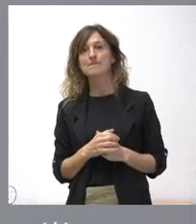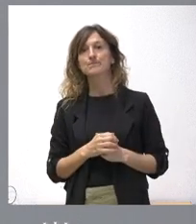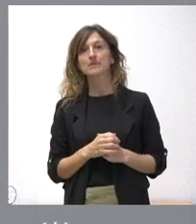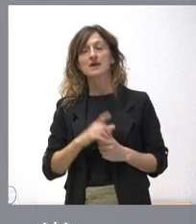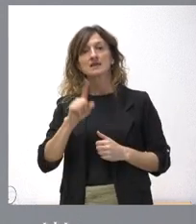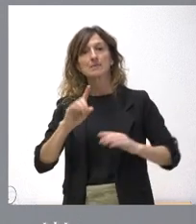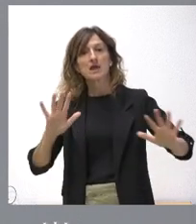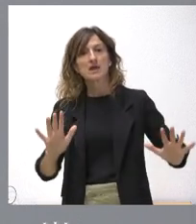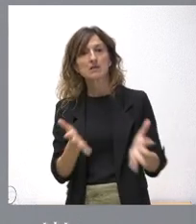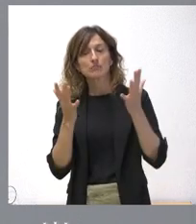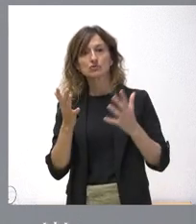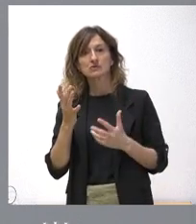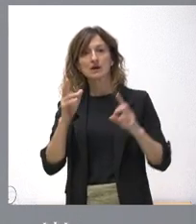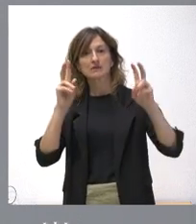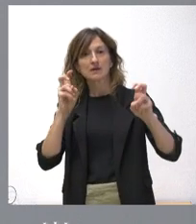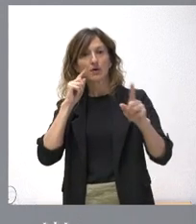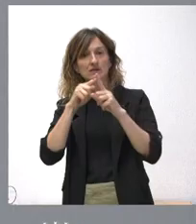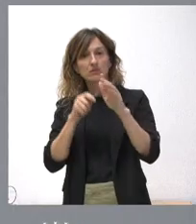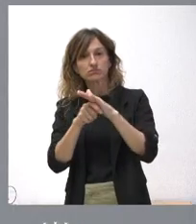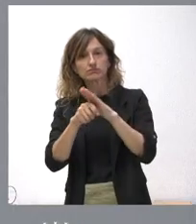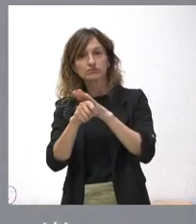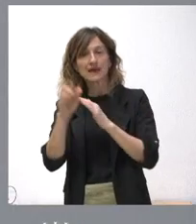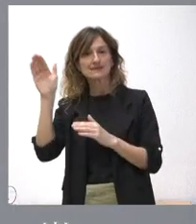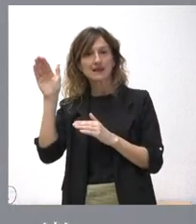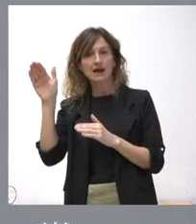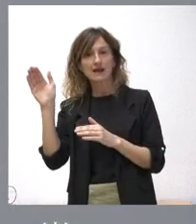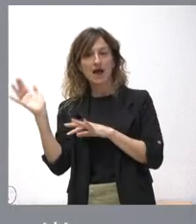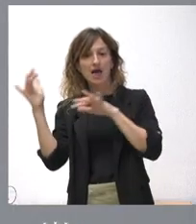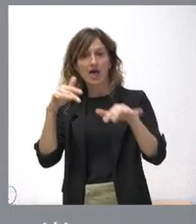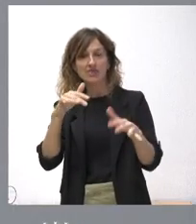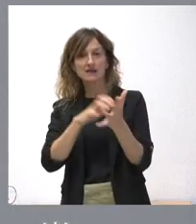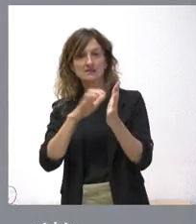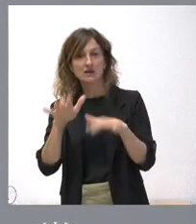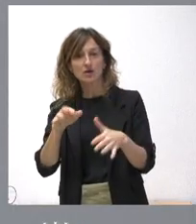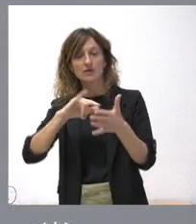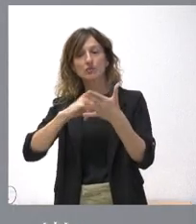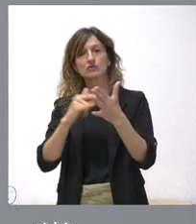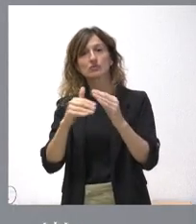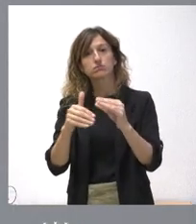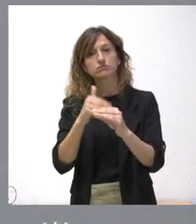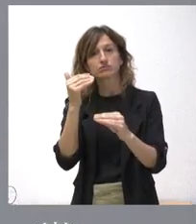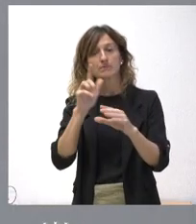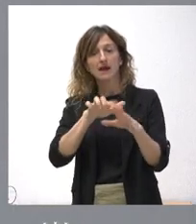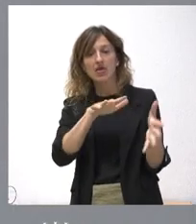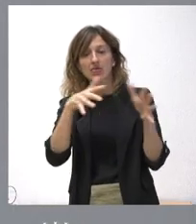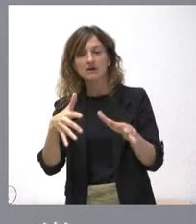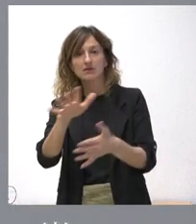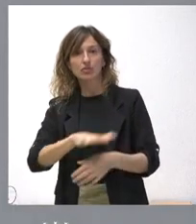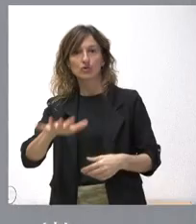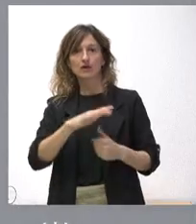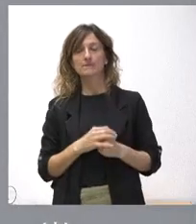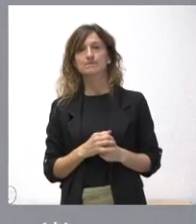impulsar el destino de la inversión extranjera hacia Castilla y León y los proyectos de innovación que puedan implantarse en nuestro territorio.